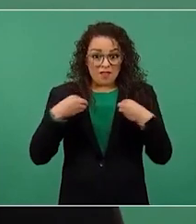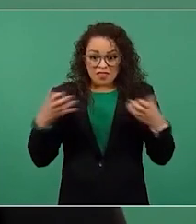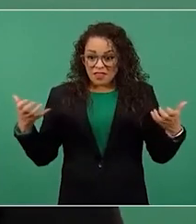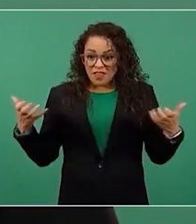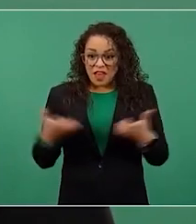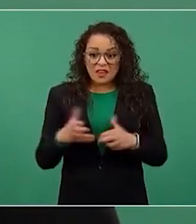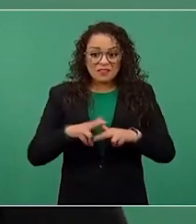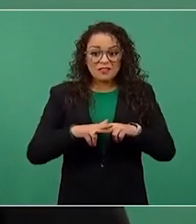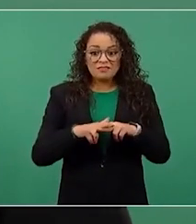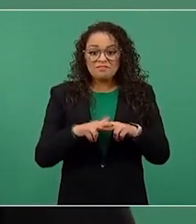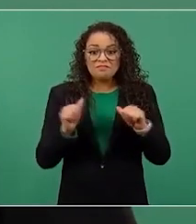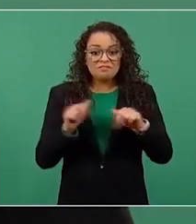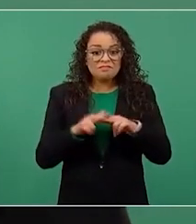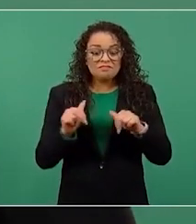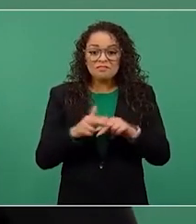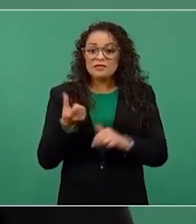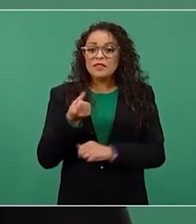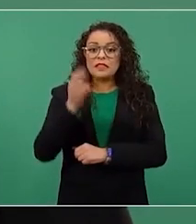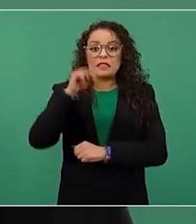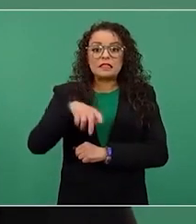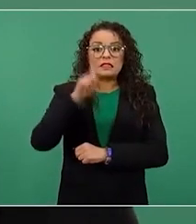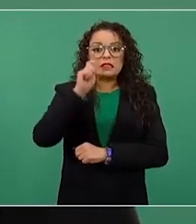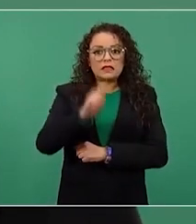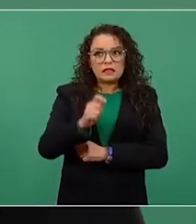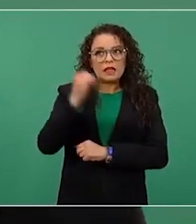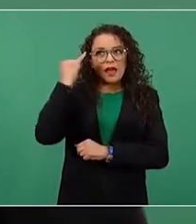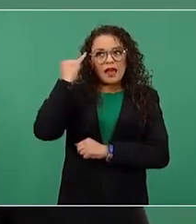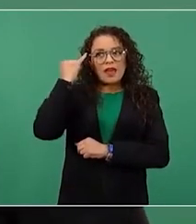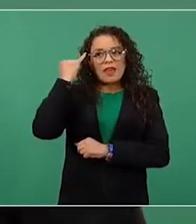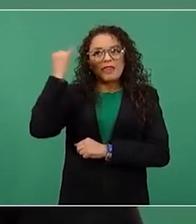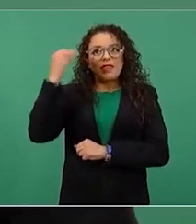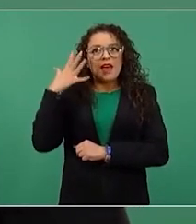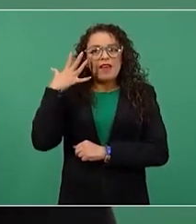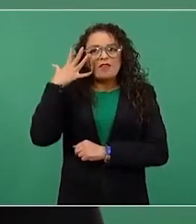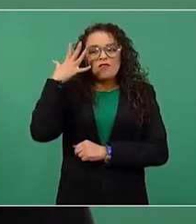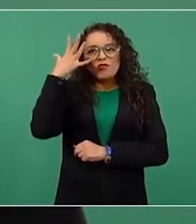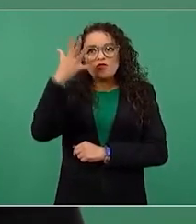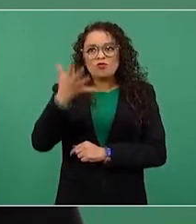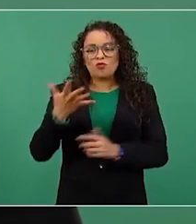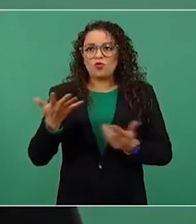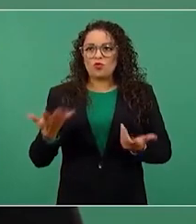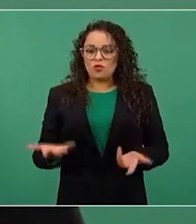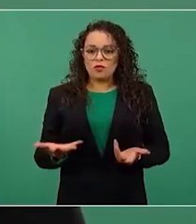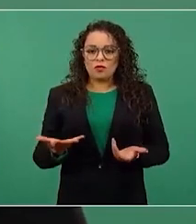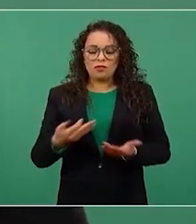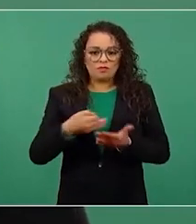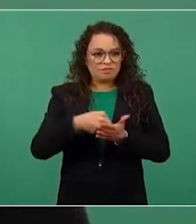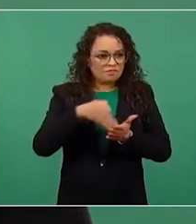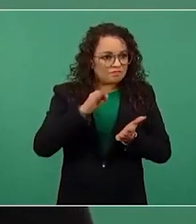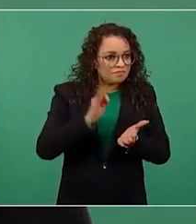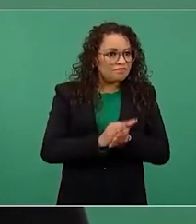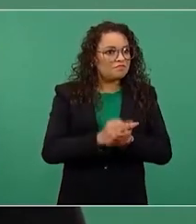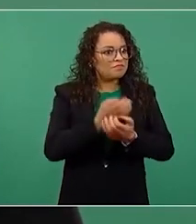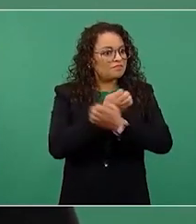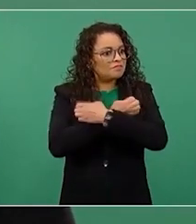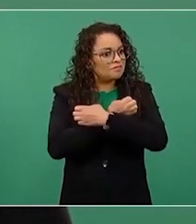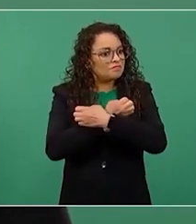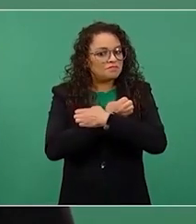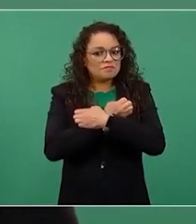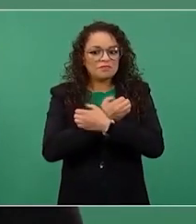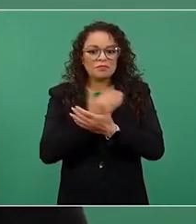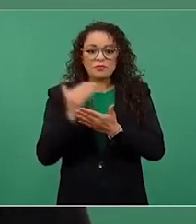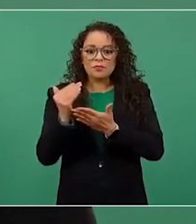sin ideales, sin principios, sin una doctrina y mucho menos ser dirigente,